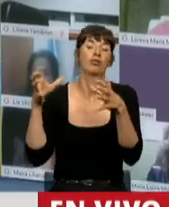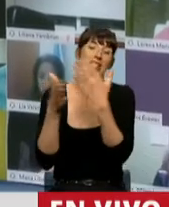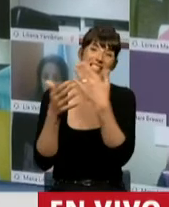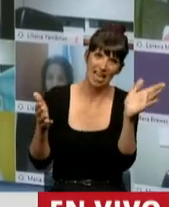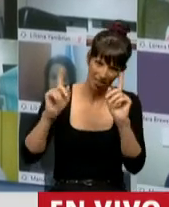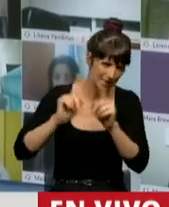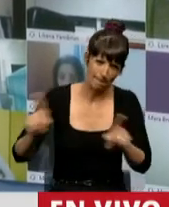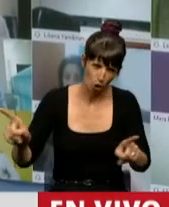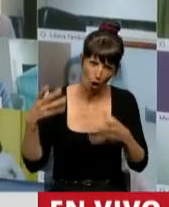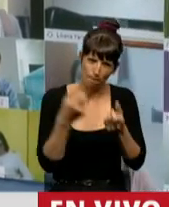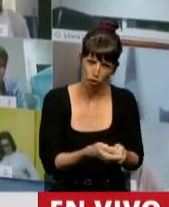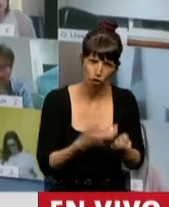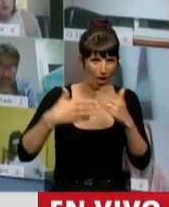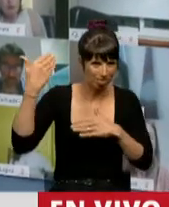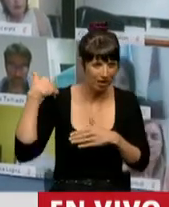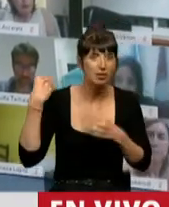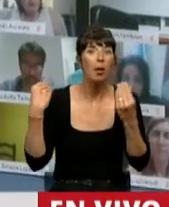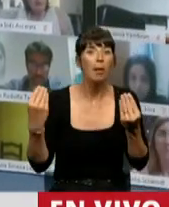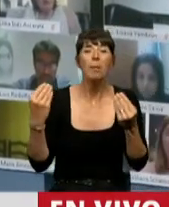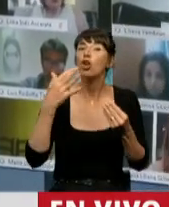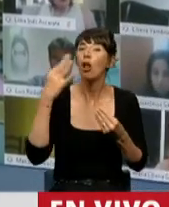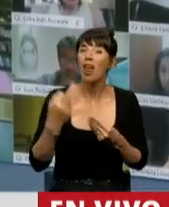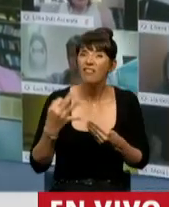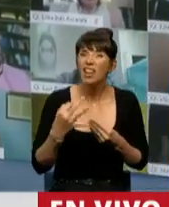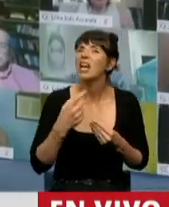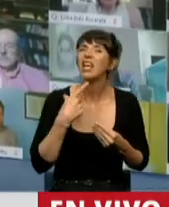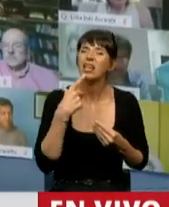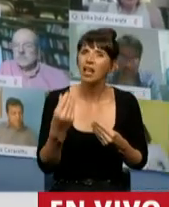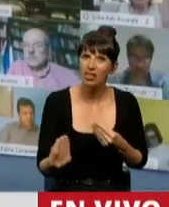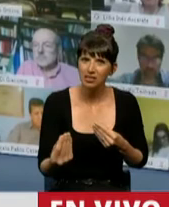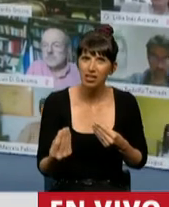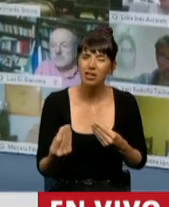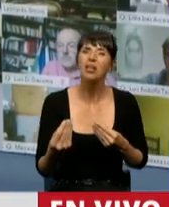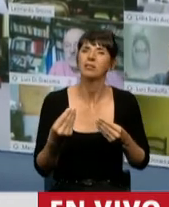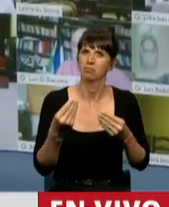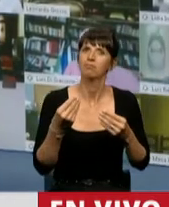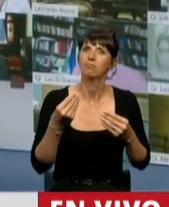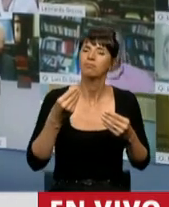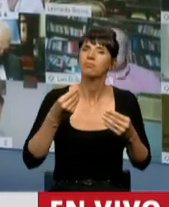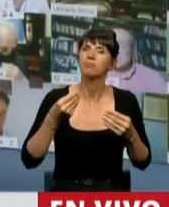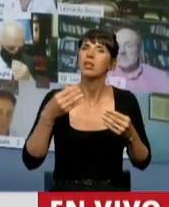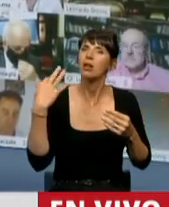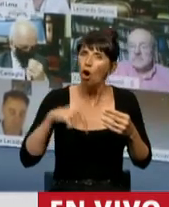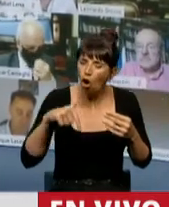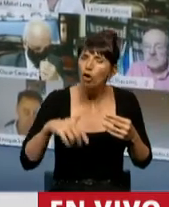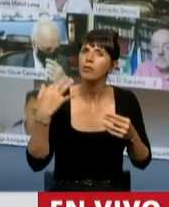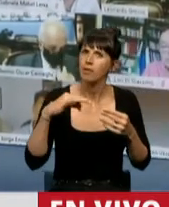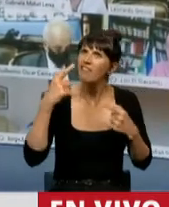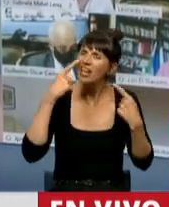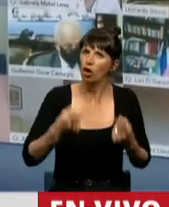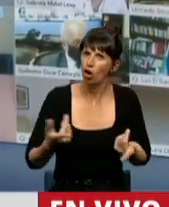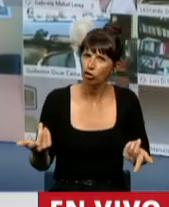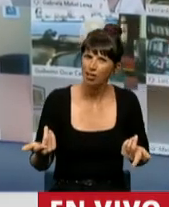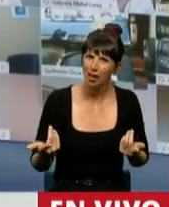Izquierda. Pero que, en definitiva, lo que significó es hacer una justa reivindicación a los miles y miles